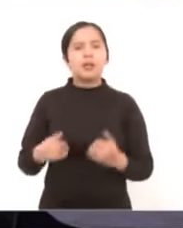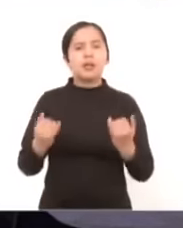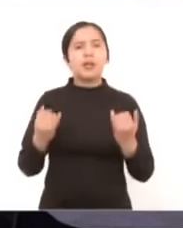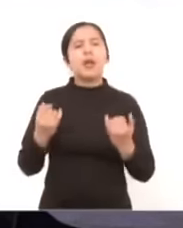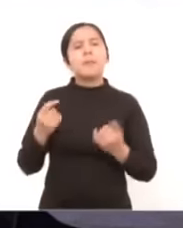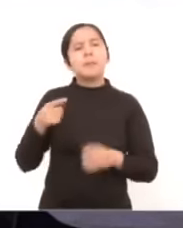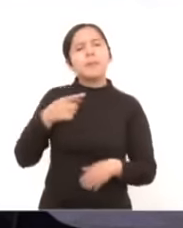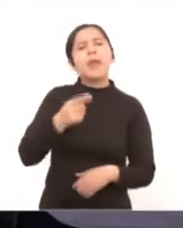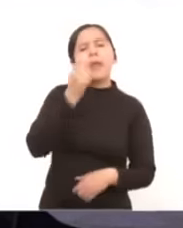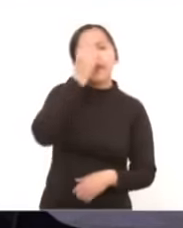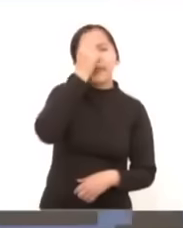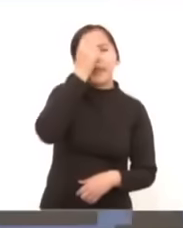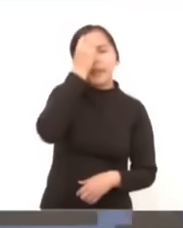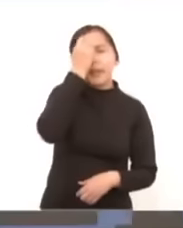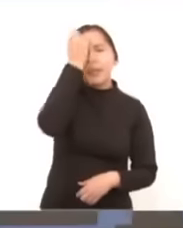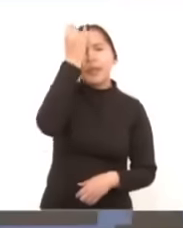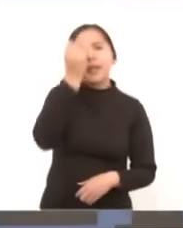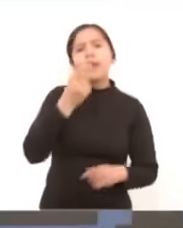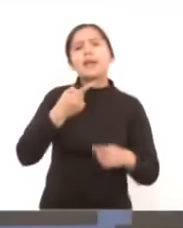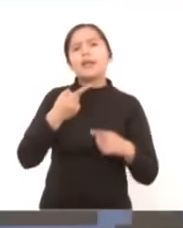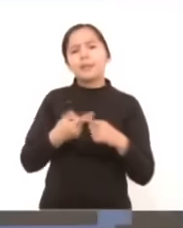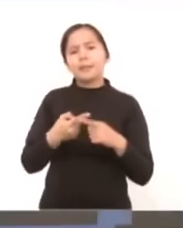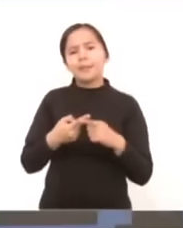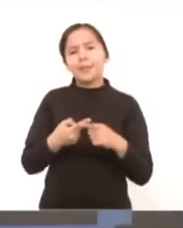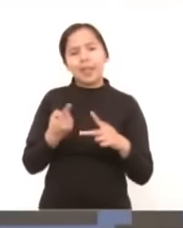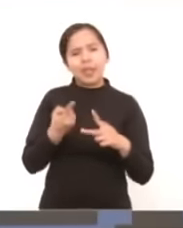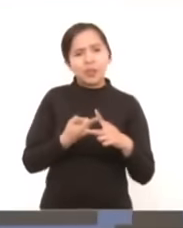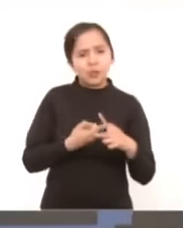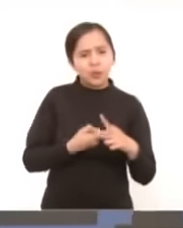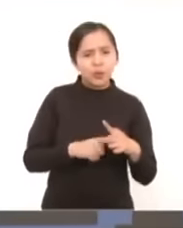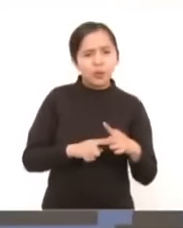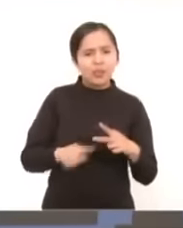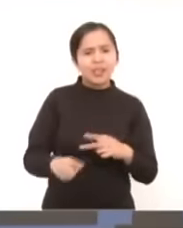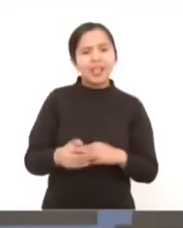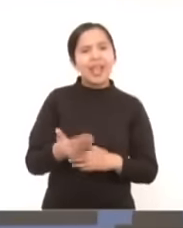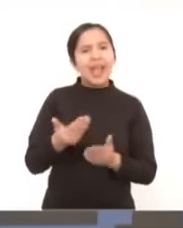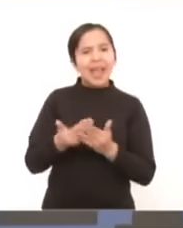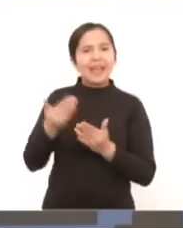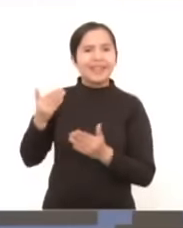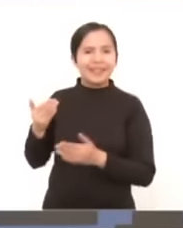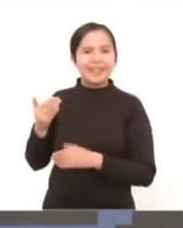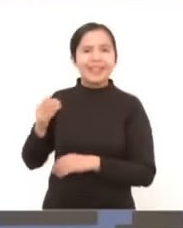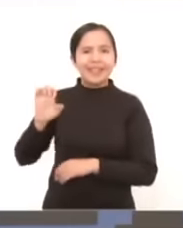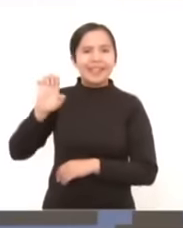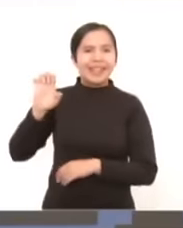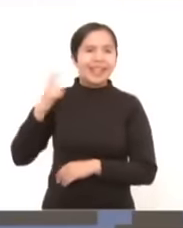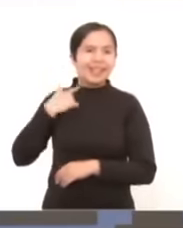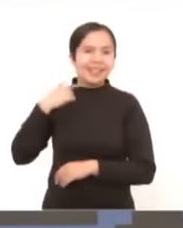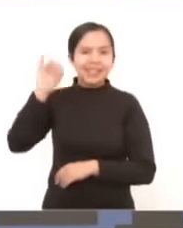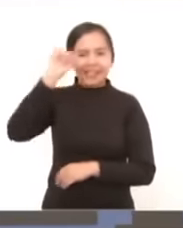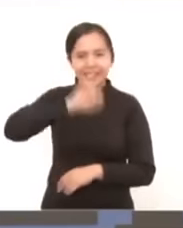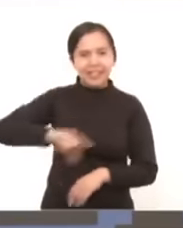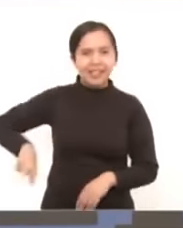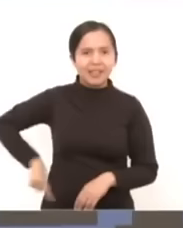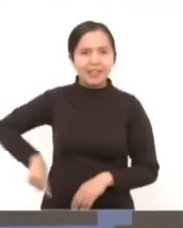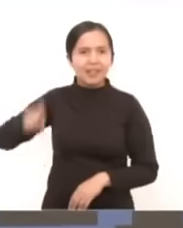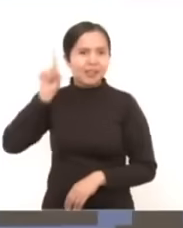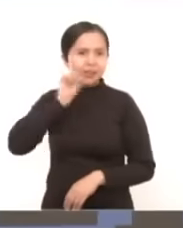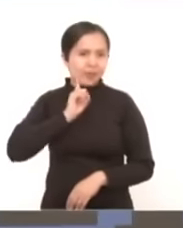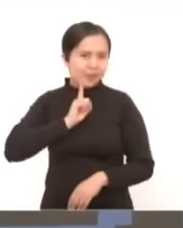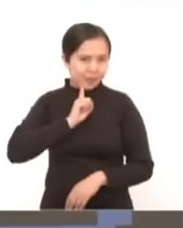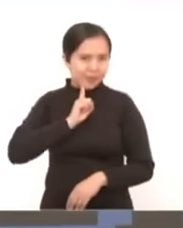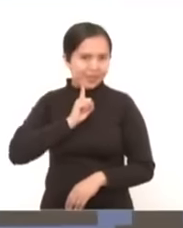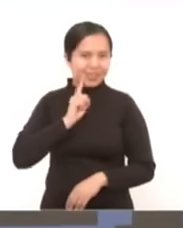surgió de una iniciativa que le planteó la entonces jefa de gobierno, la doctora Claudia Sheinbaum,